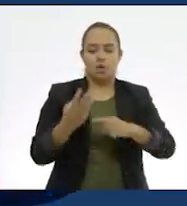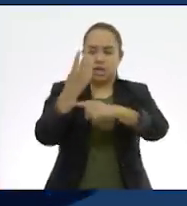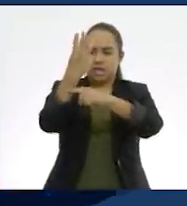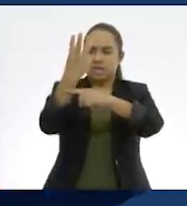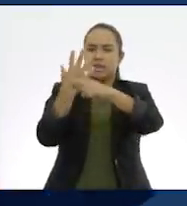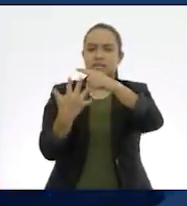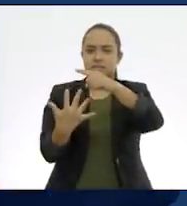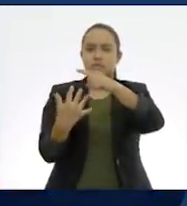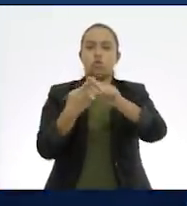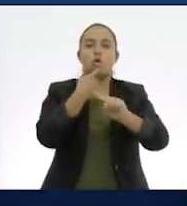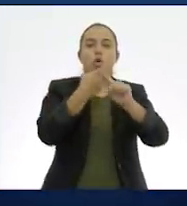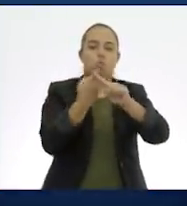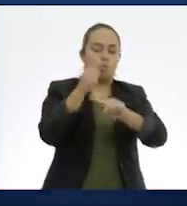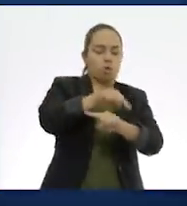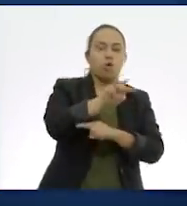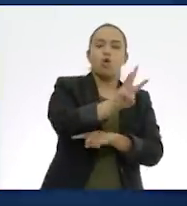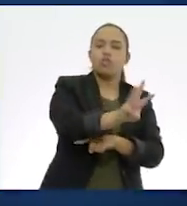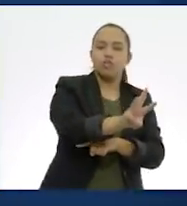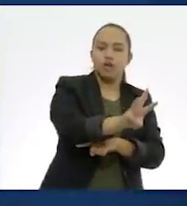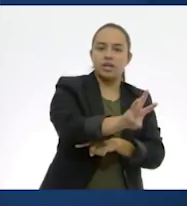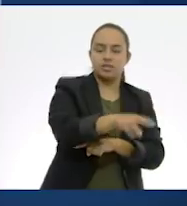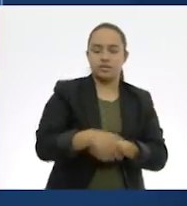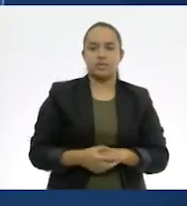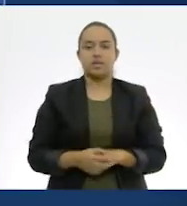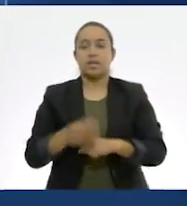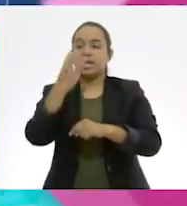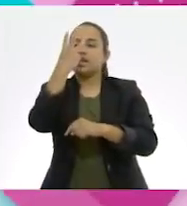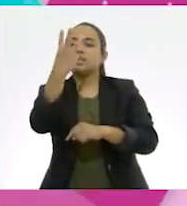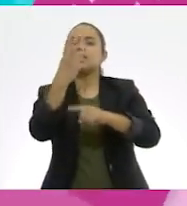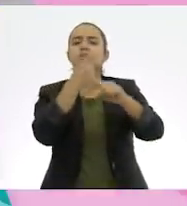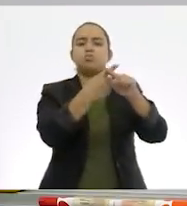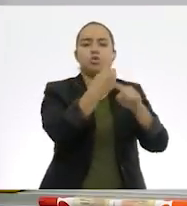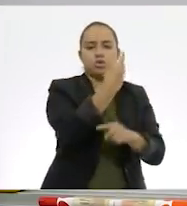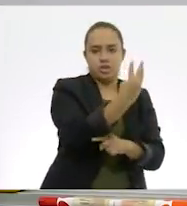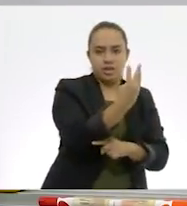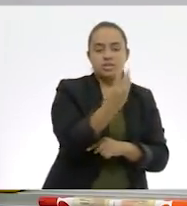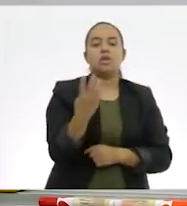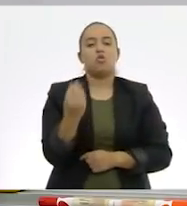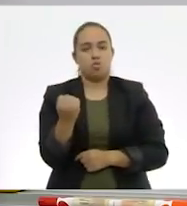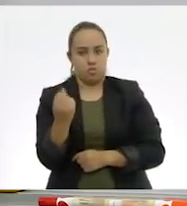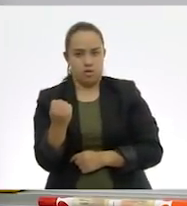tres quintos multiplicando por el otro denominador. Tres por tres. Nueve.